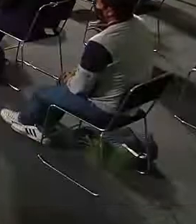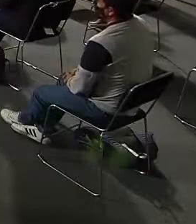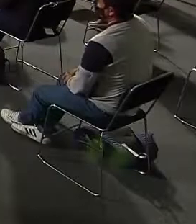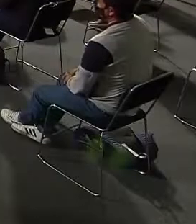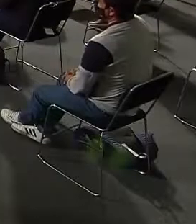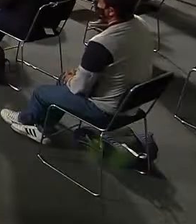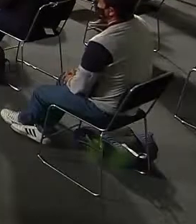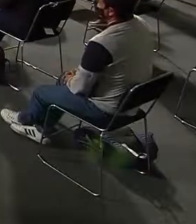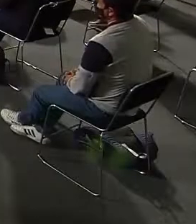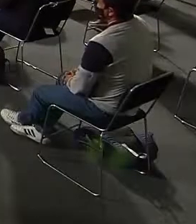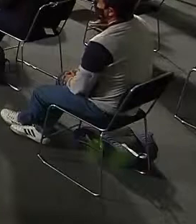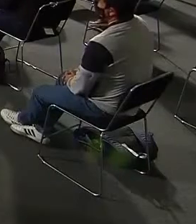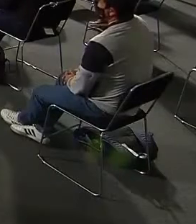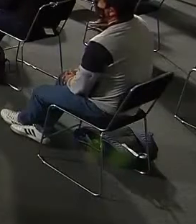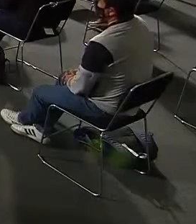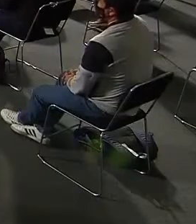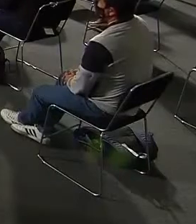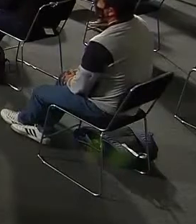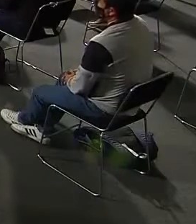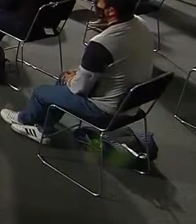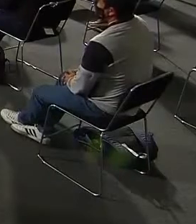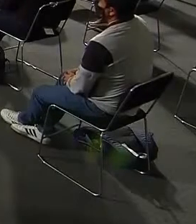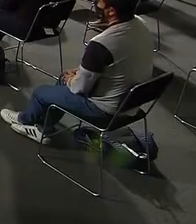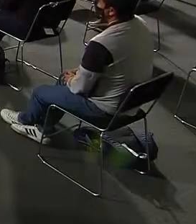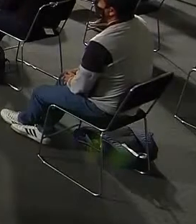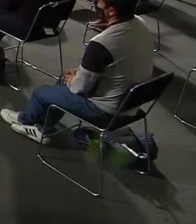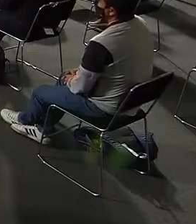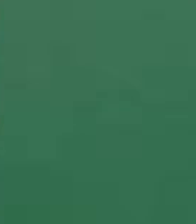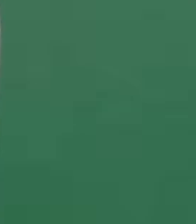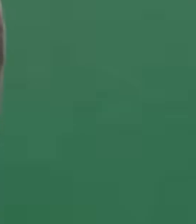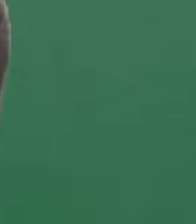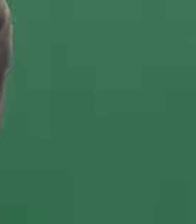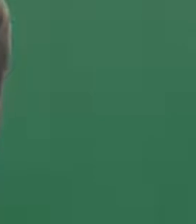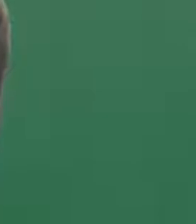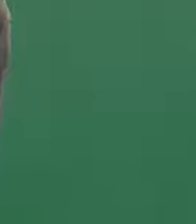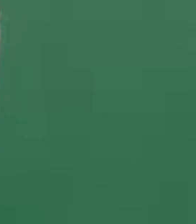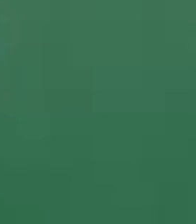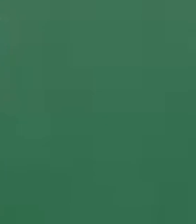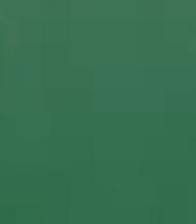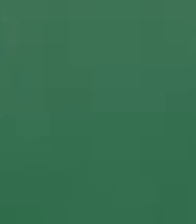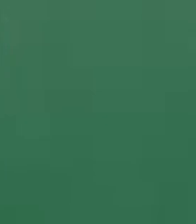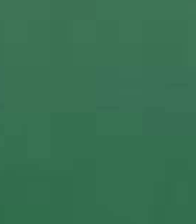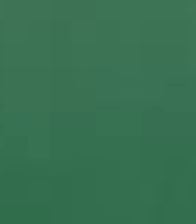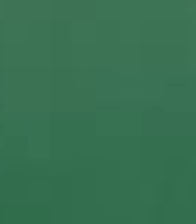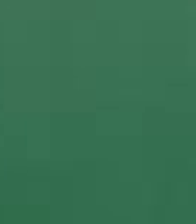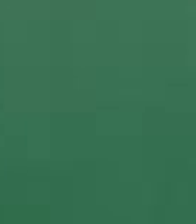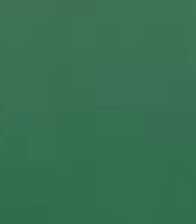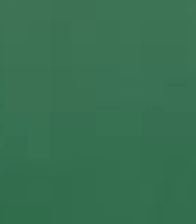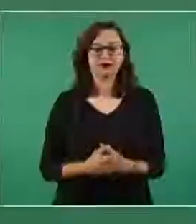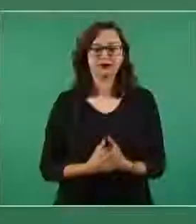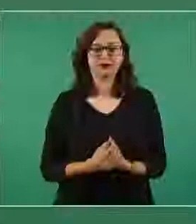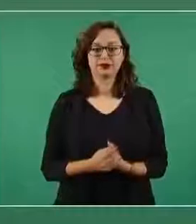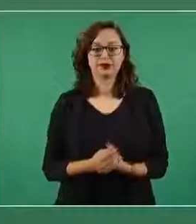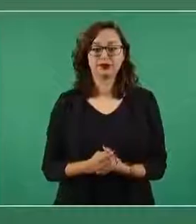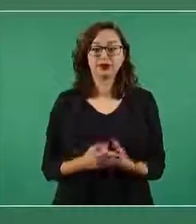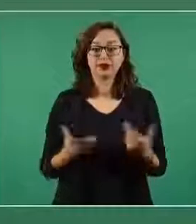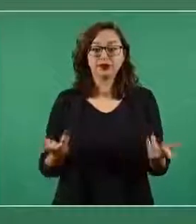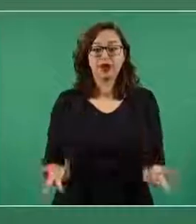pero el proceso hizo la cuenta que a mí hasta me da pena después de ver